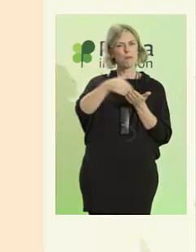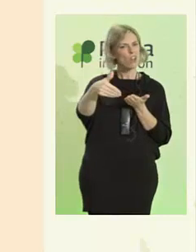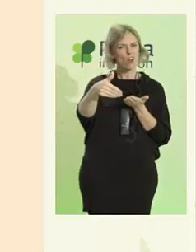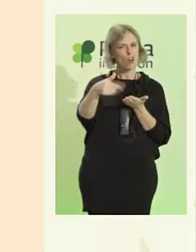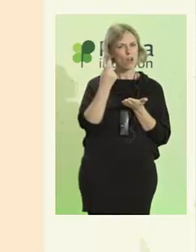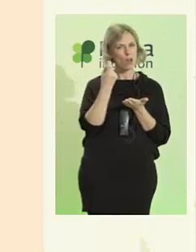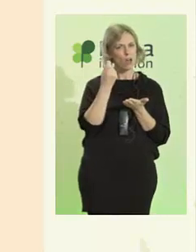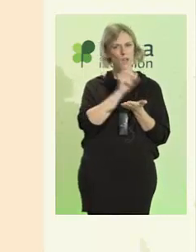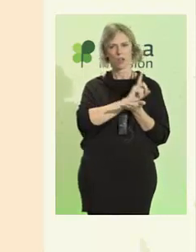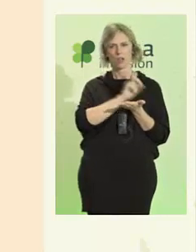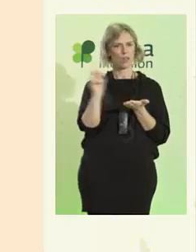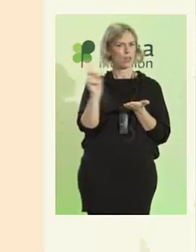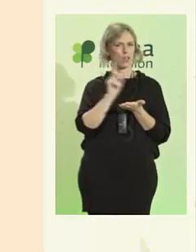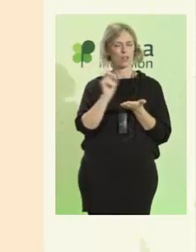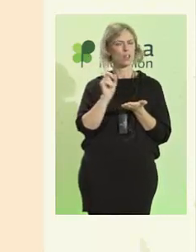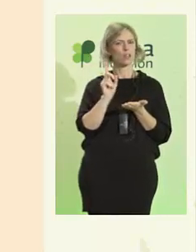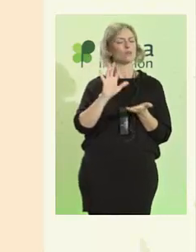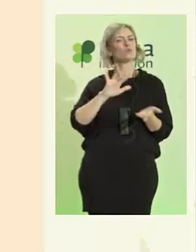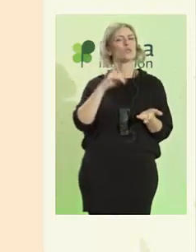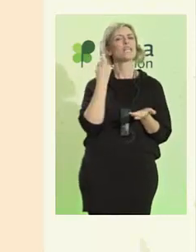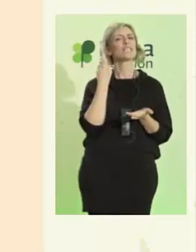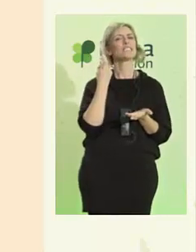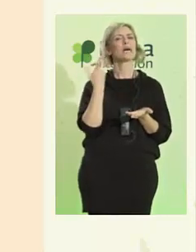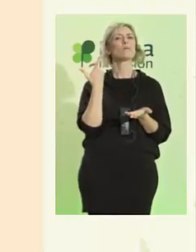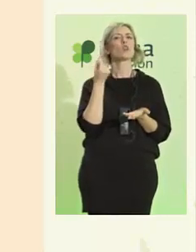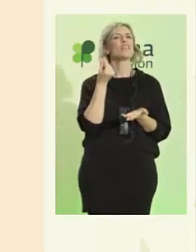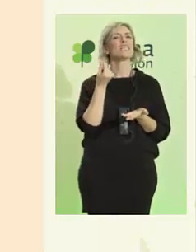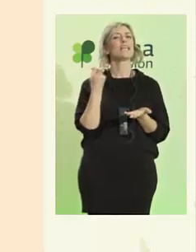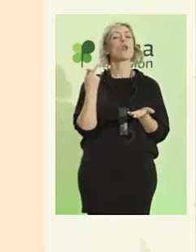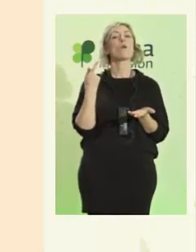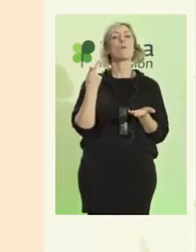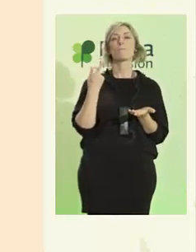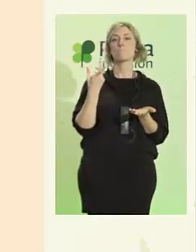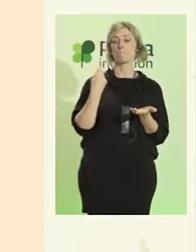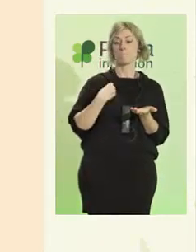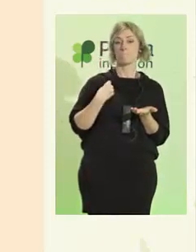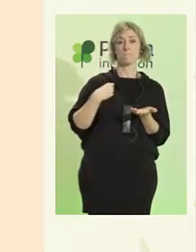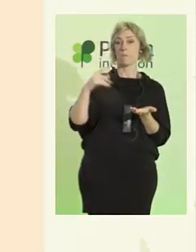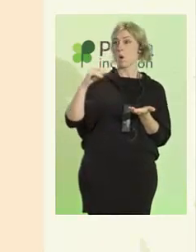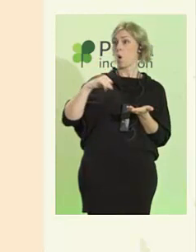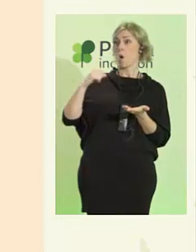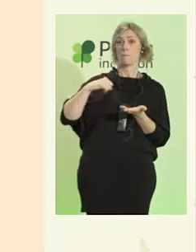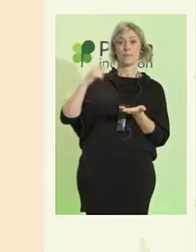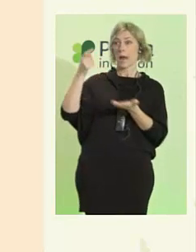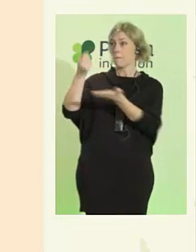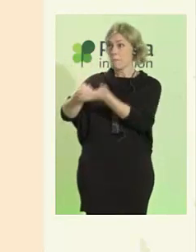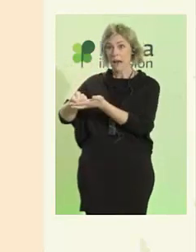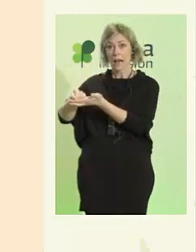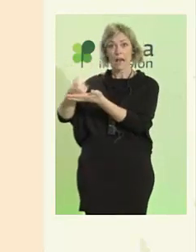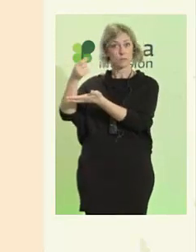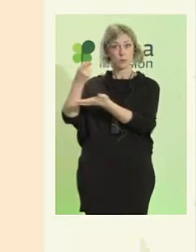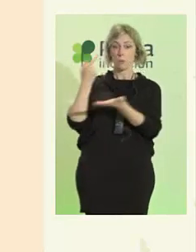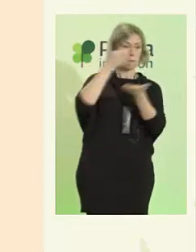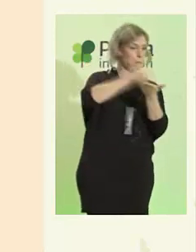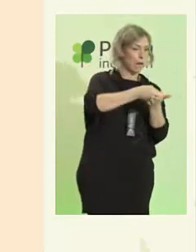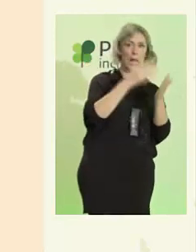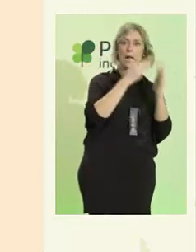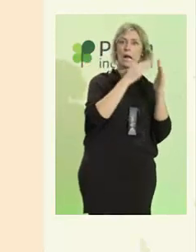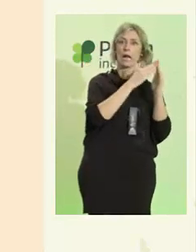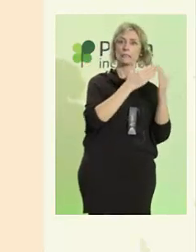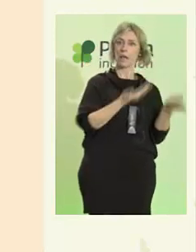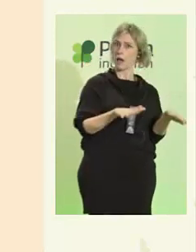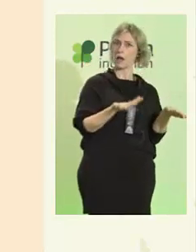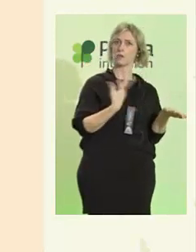Necesitábamos el mismo dinero que se estaba invirtiendo en el hospital. Compramos una casa, tenía